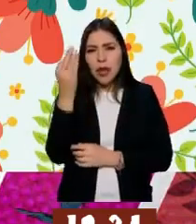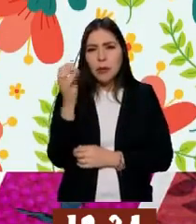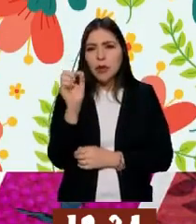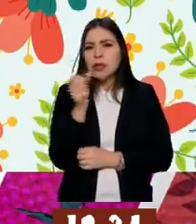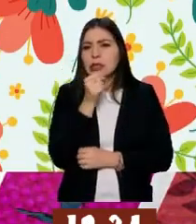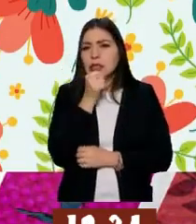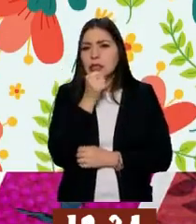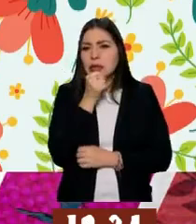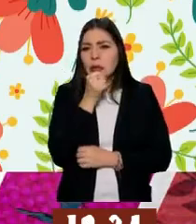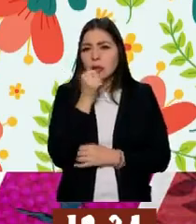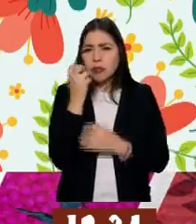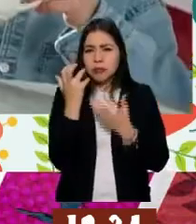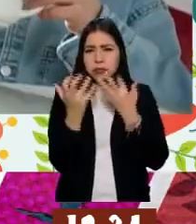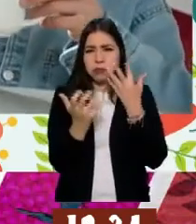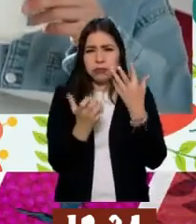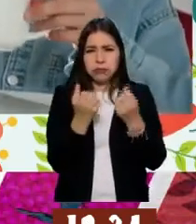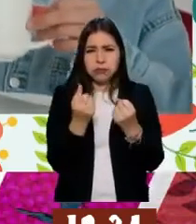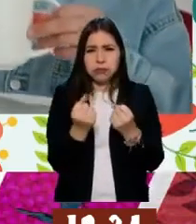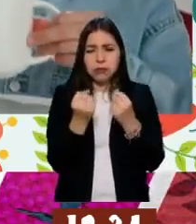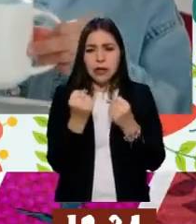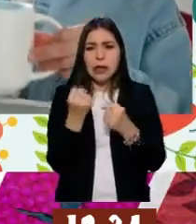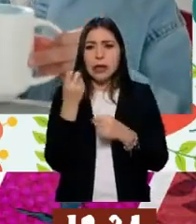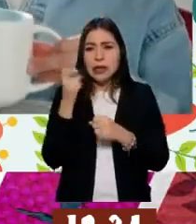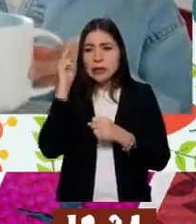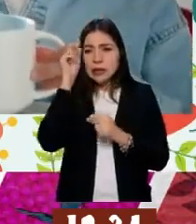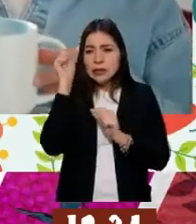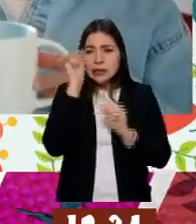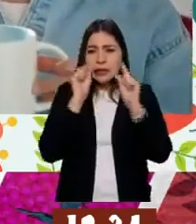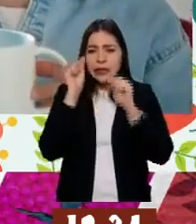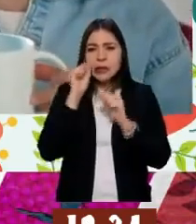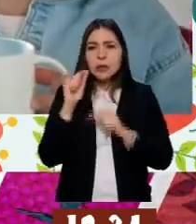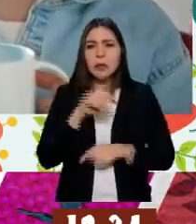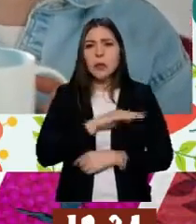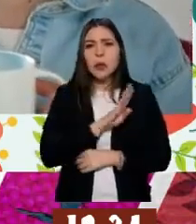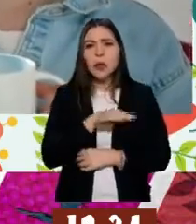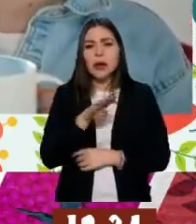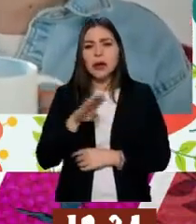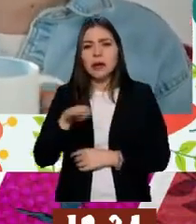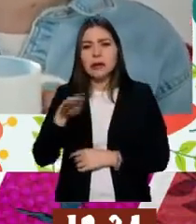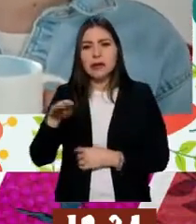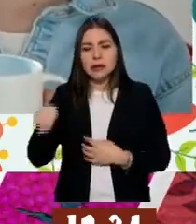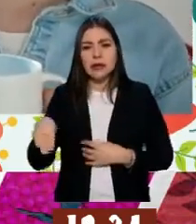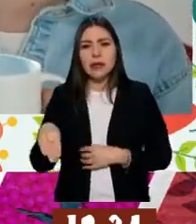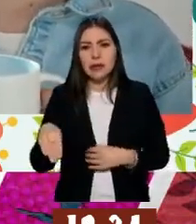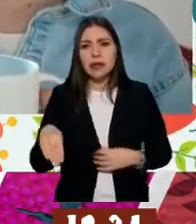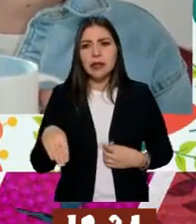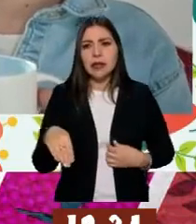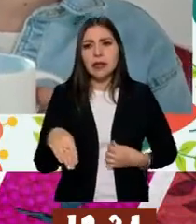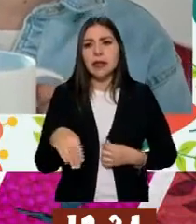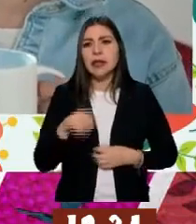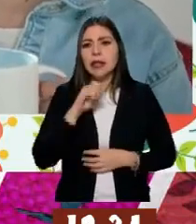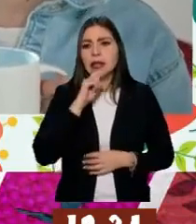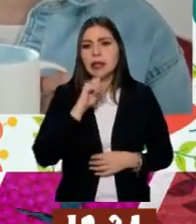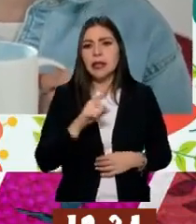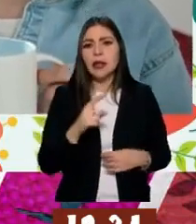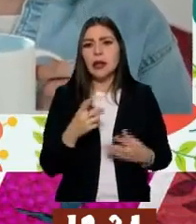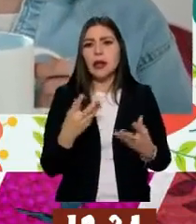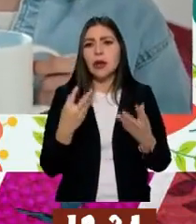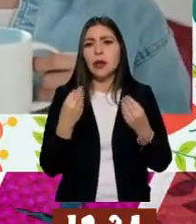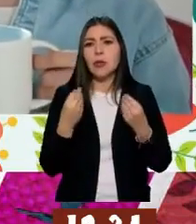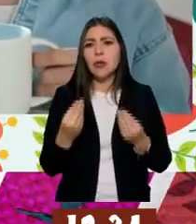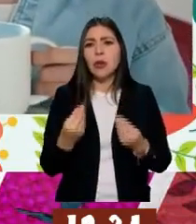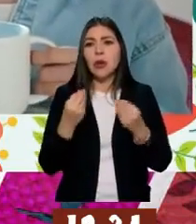Con eso lo vas a eliminar la mayoría de microorganismos. ¿Qué tal? Pero eliminar tantos nutrientes.